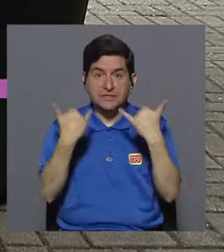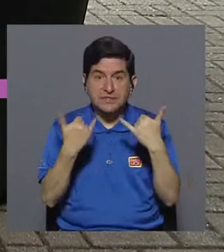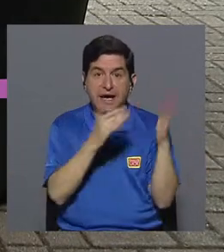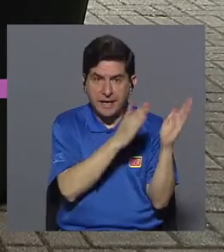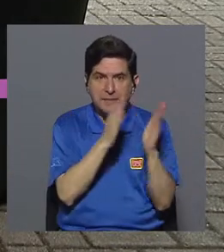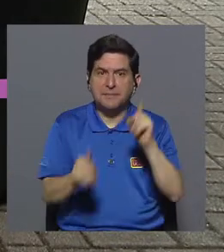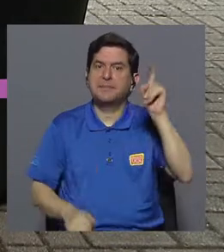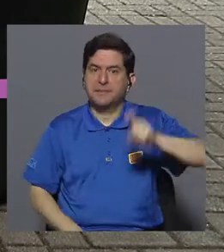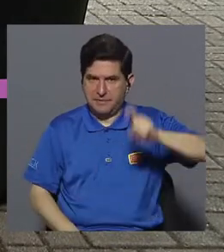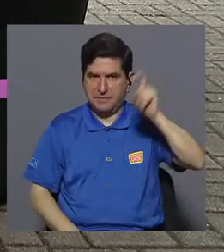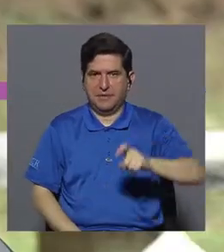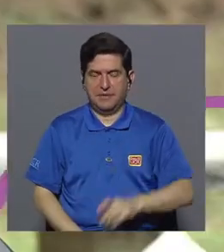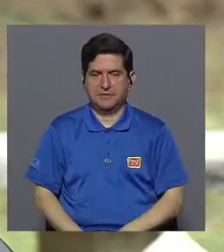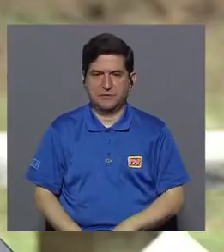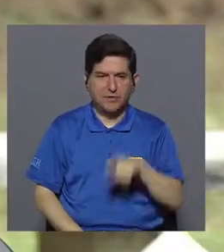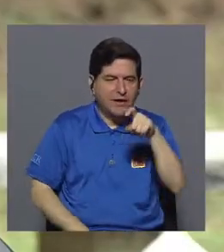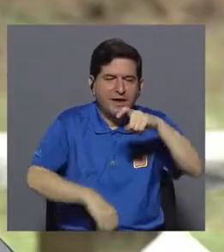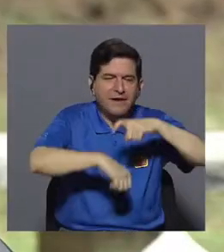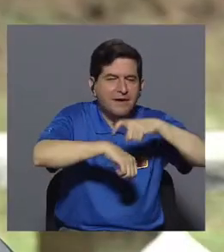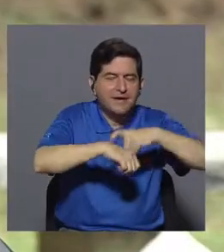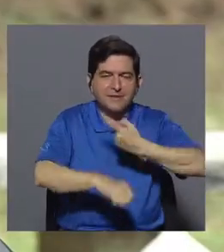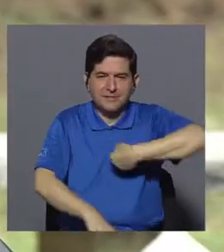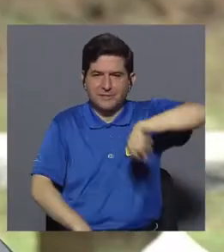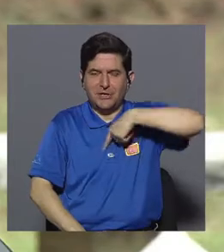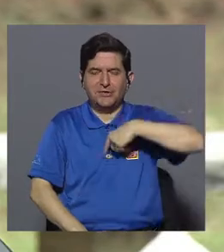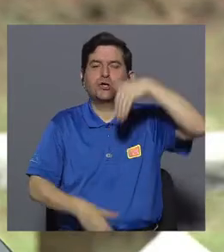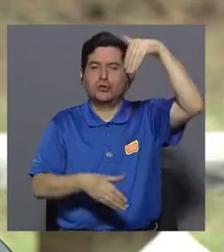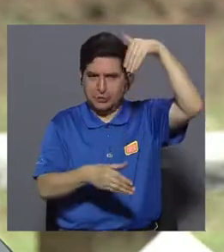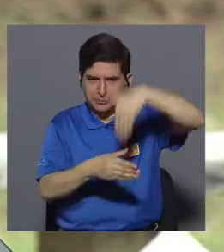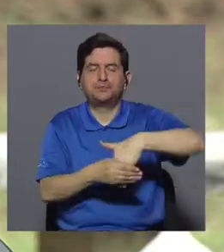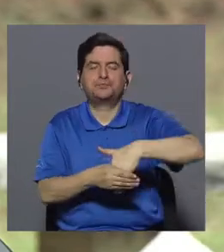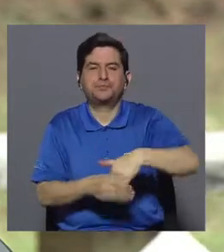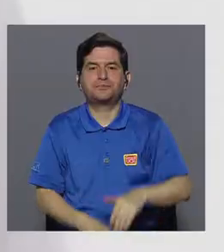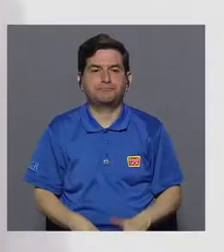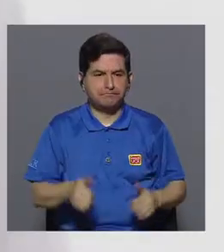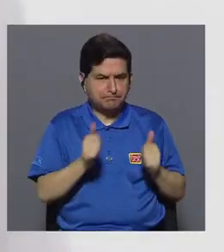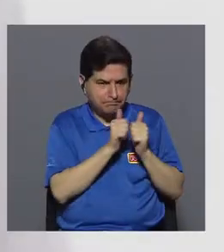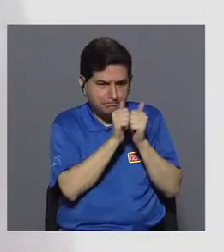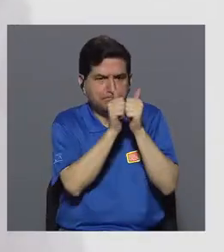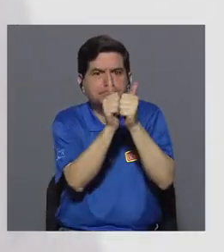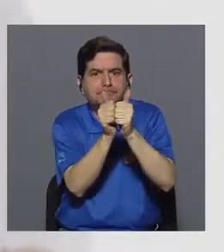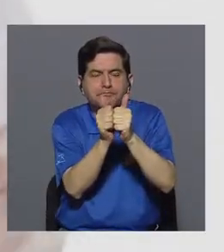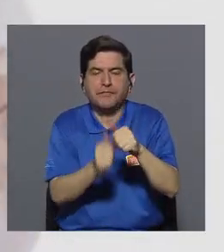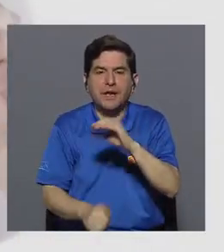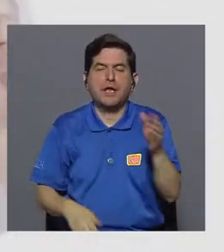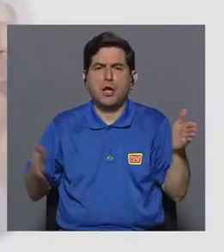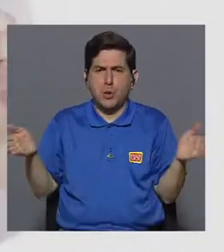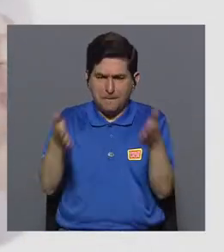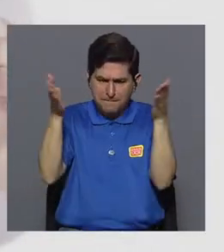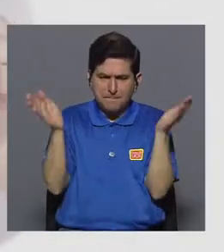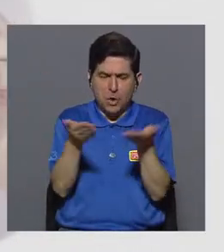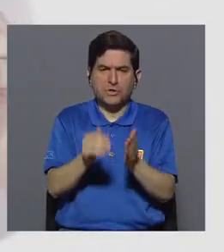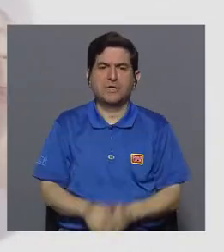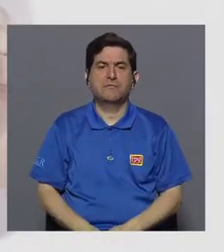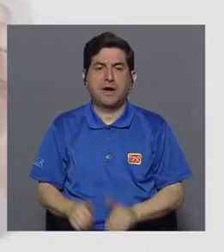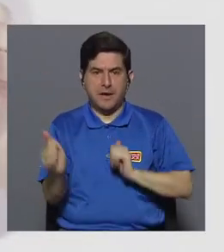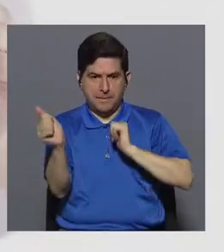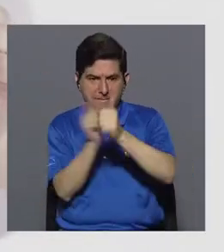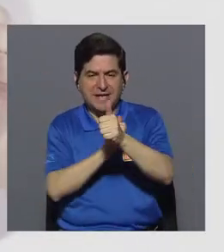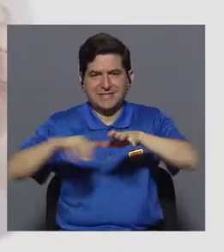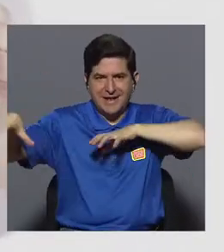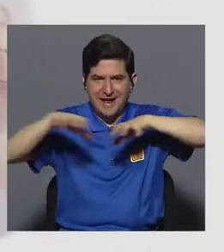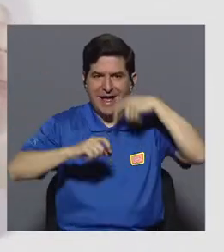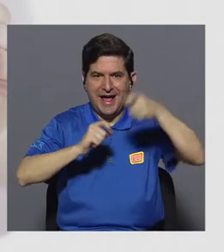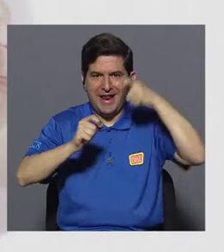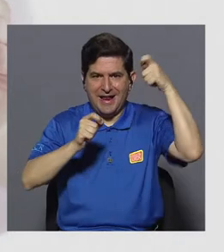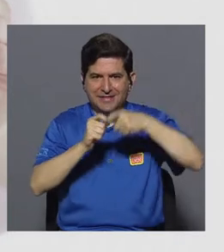para que con esa etapa nosotros intervenimos, les damos todo el acompañamiento y motivarlos a que pasen a la etapa de acción propiamente, que